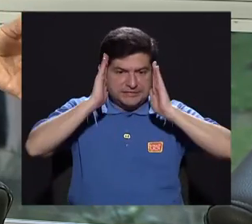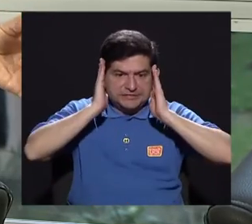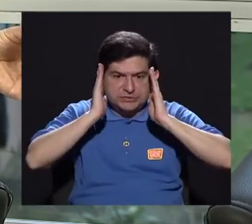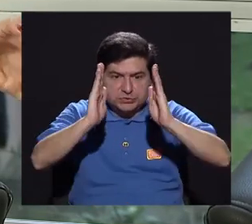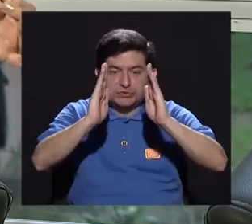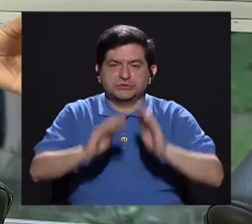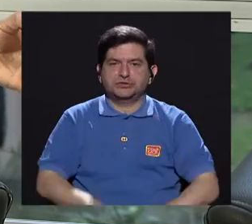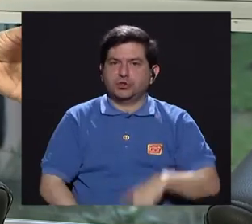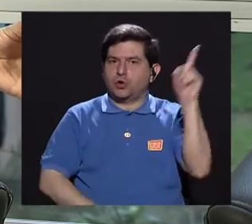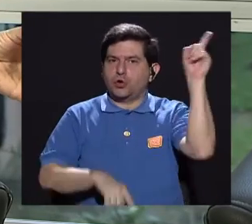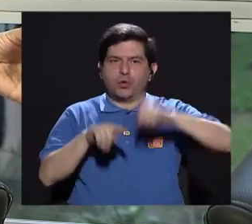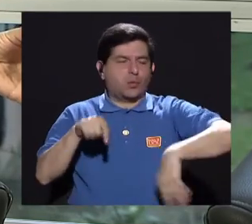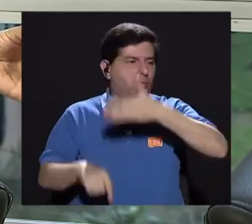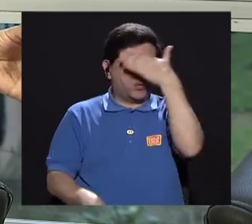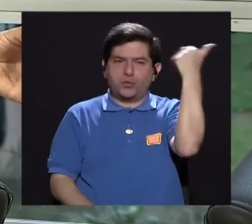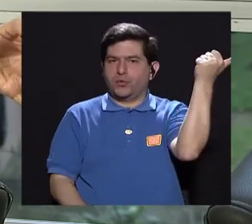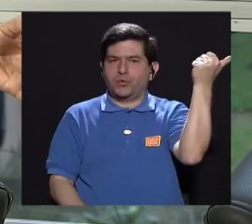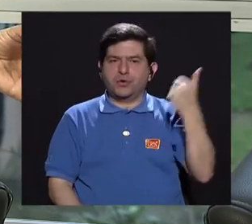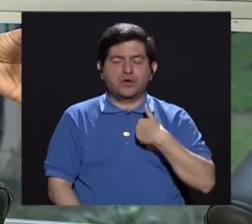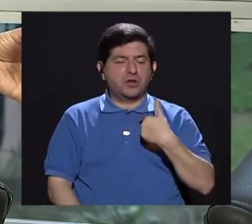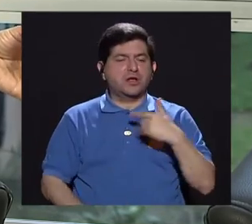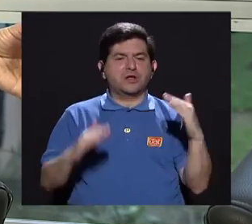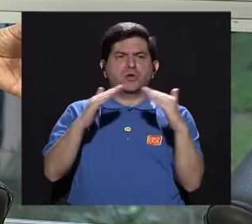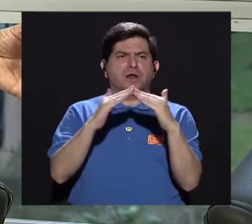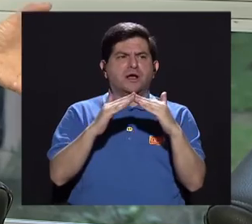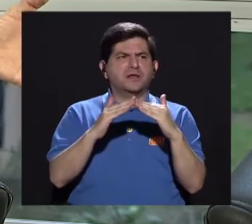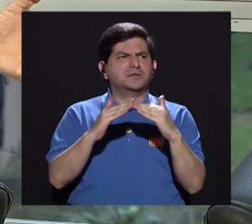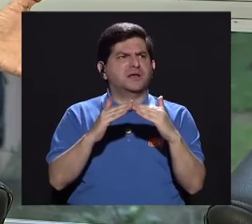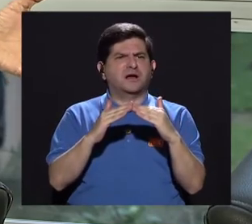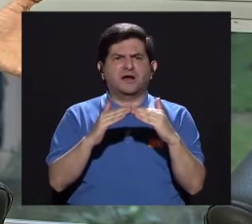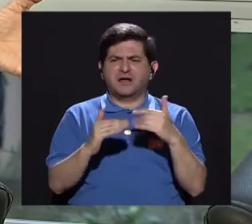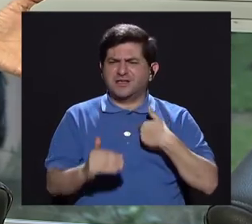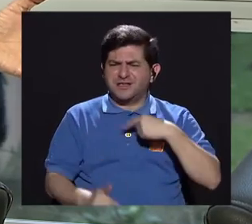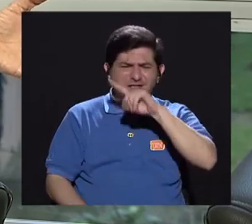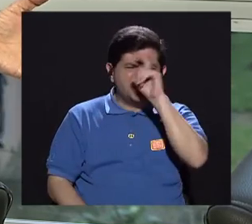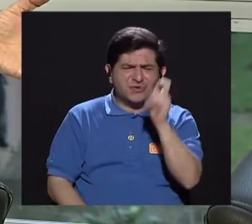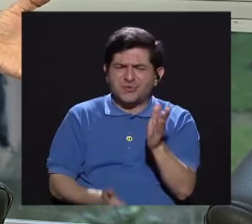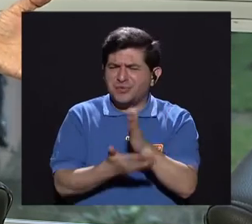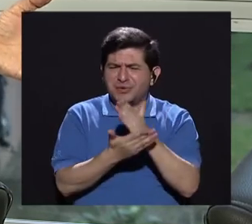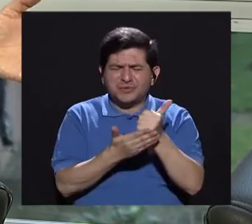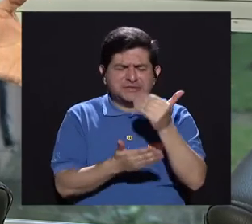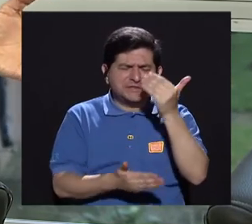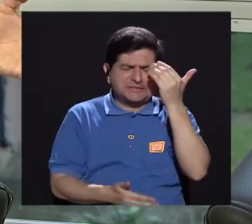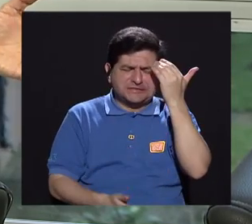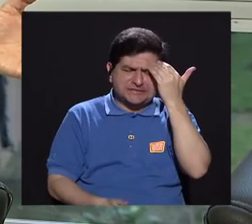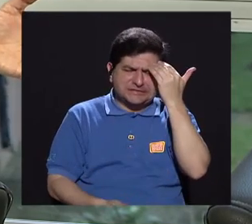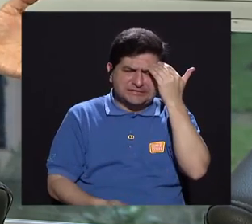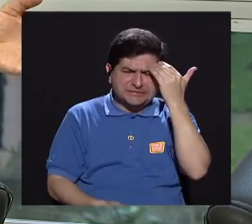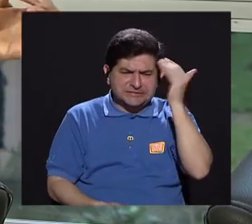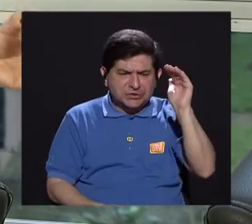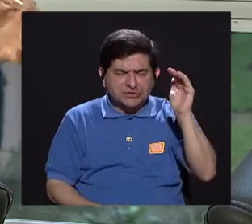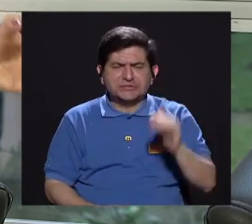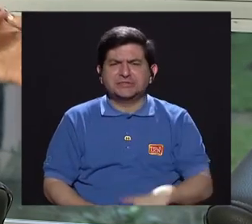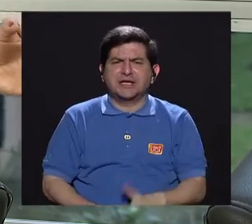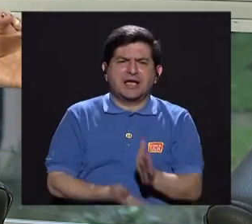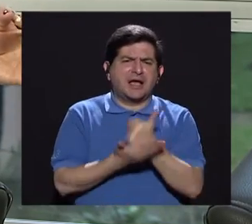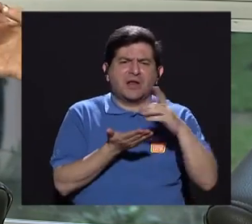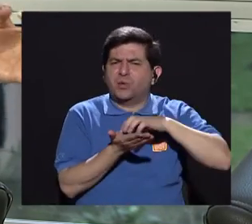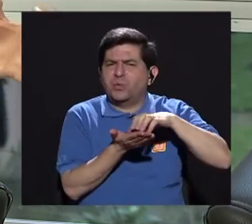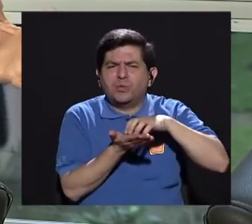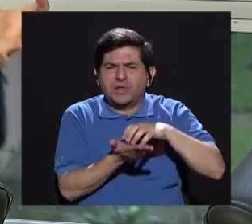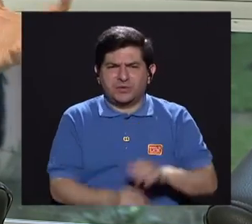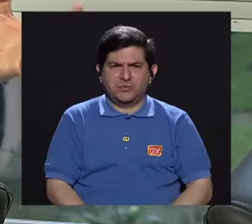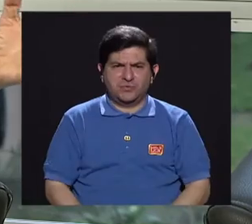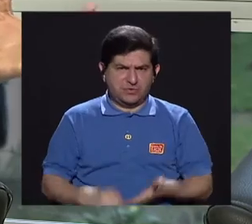mucha atención, que no se me pueden ir, que yo llego a la casa y digo, ¿cómo no le pregunté esto, verdad?, o tengo dudas, ¿qué es algo que no,